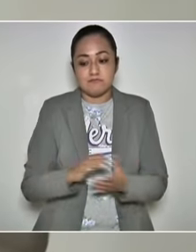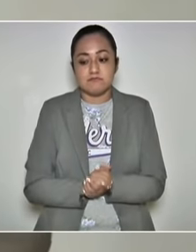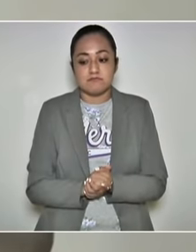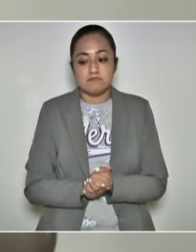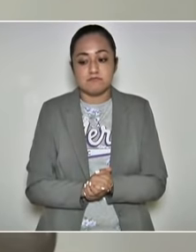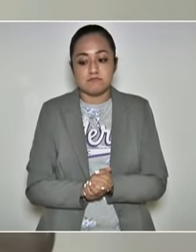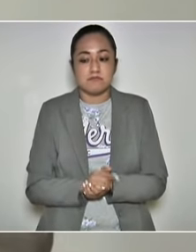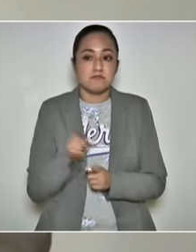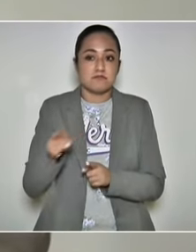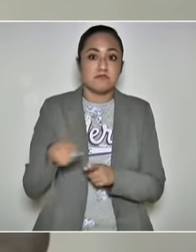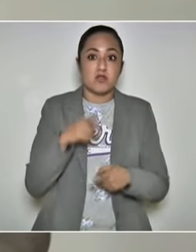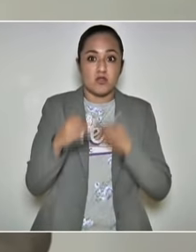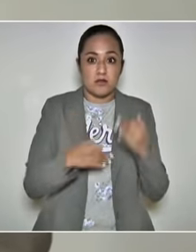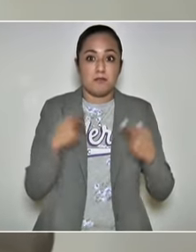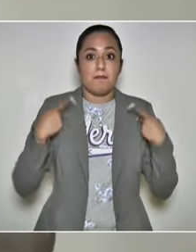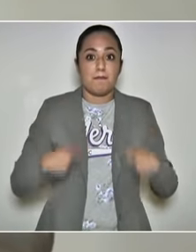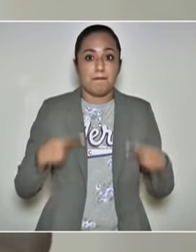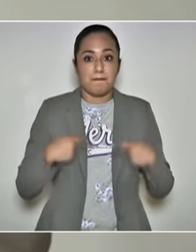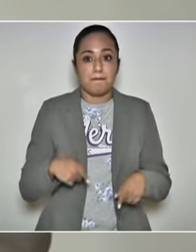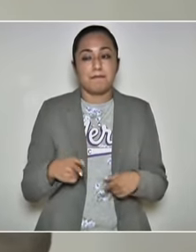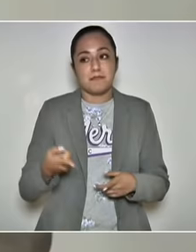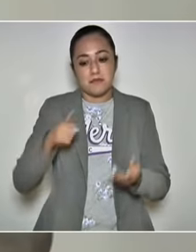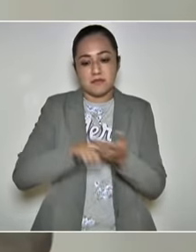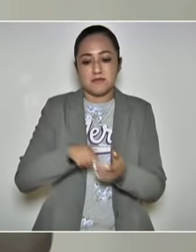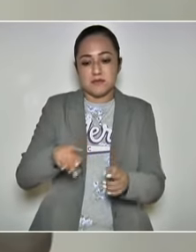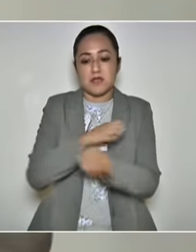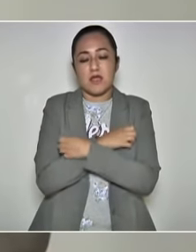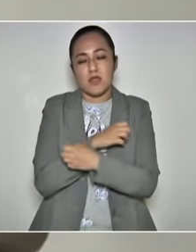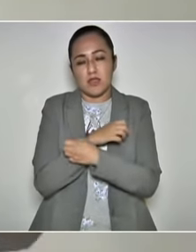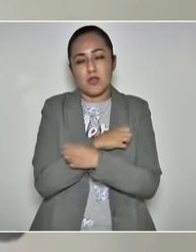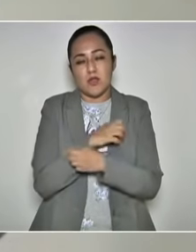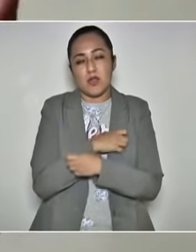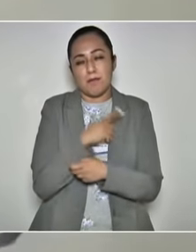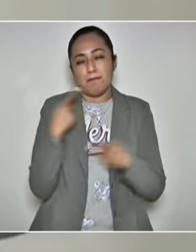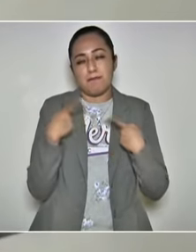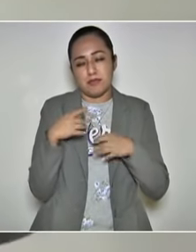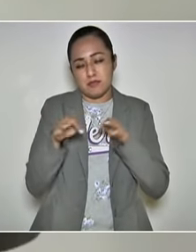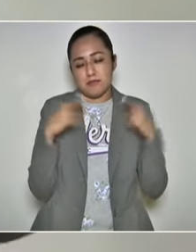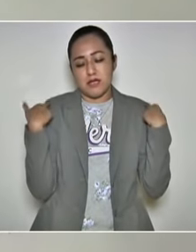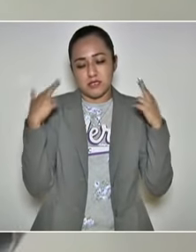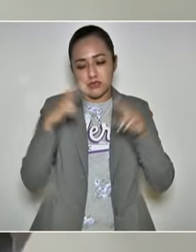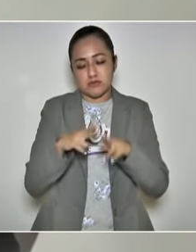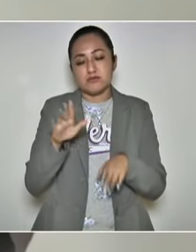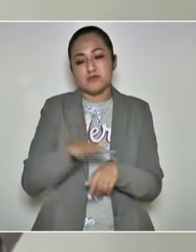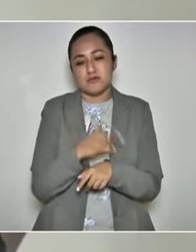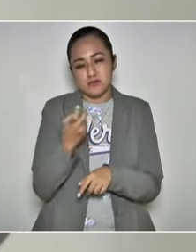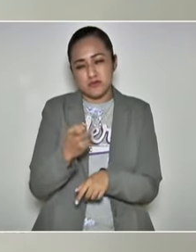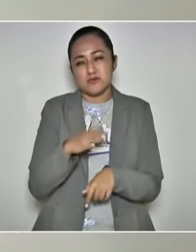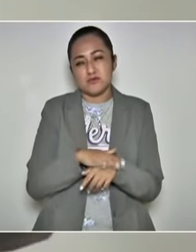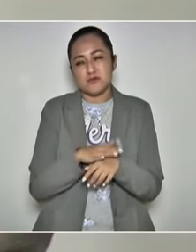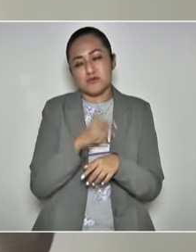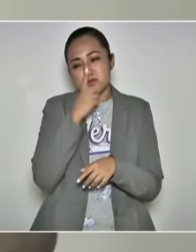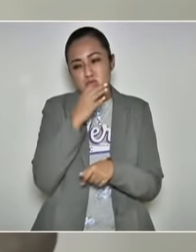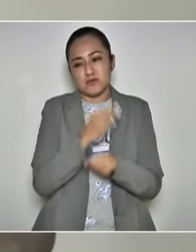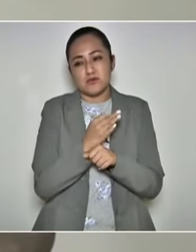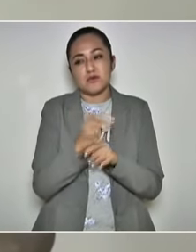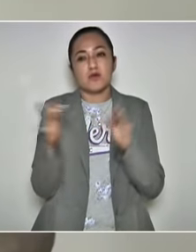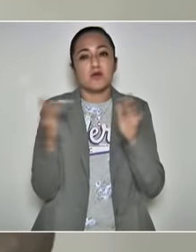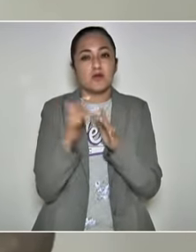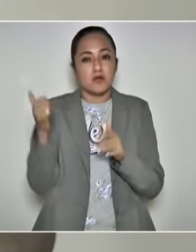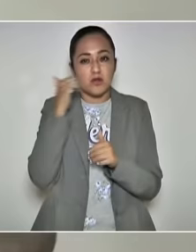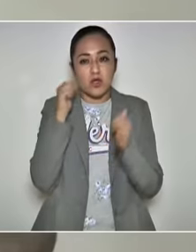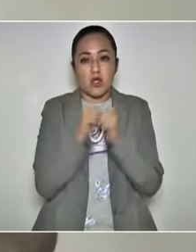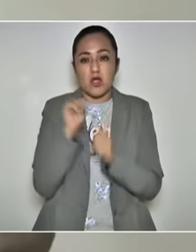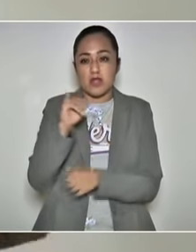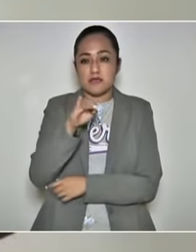aquellas personas por la educación de las y los poblanos, por lo que sí te sugiero que te comuniques con